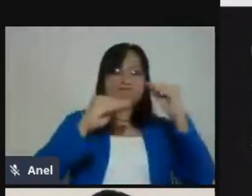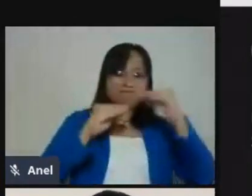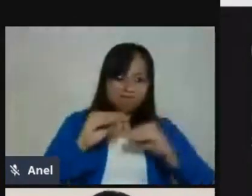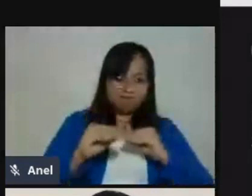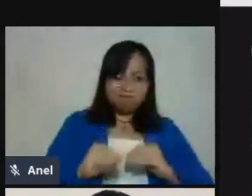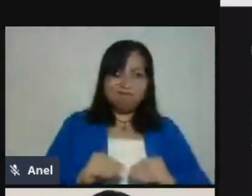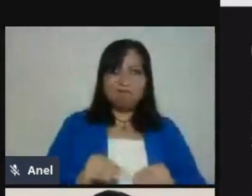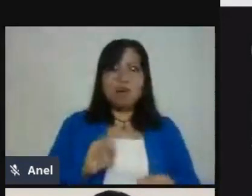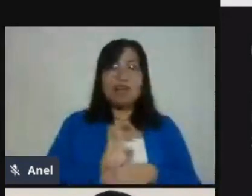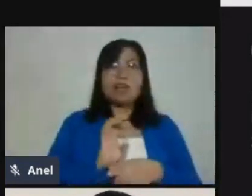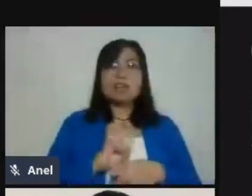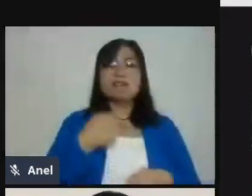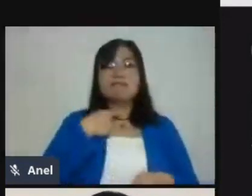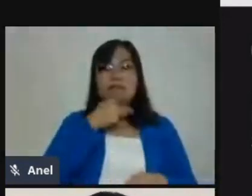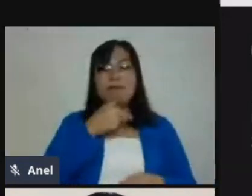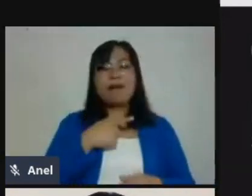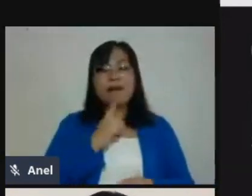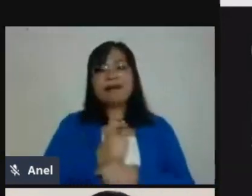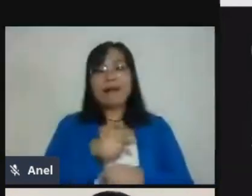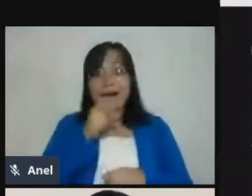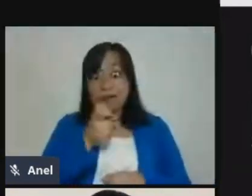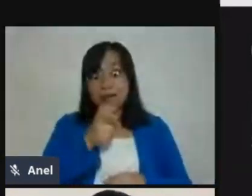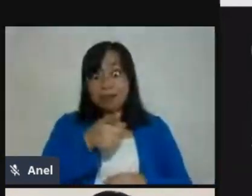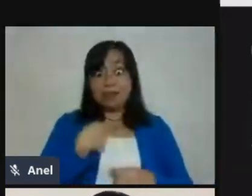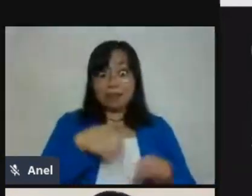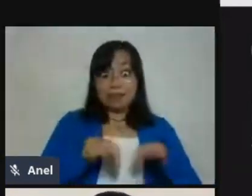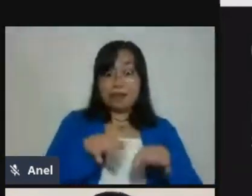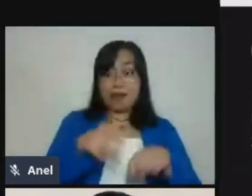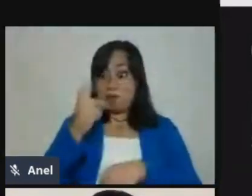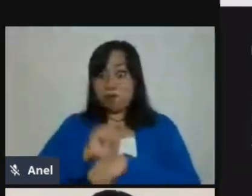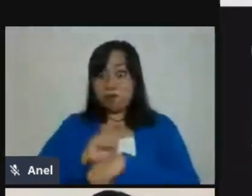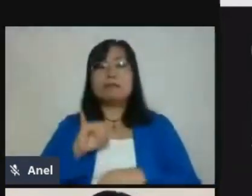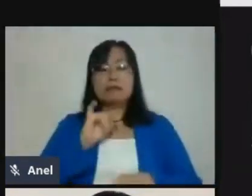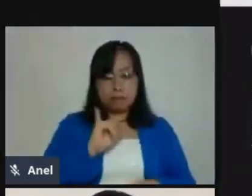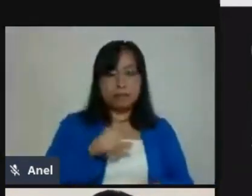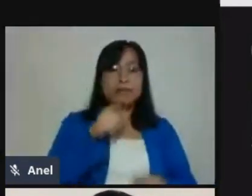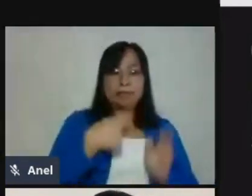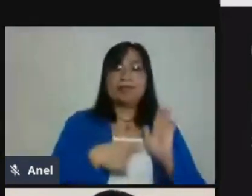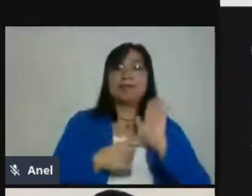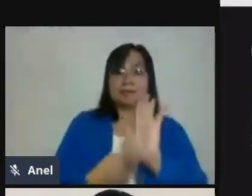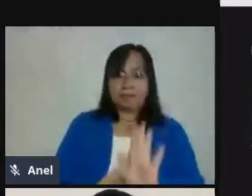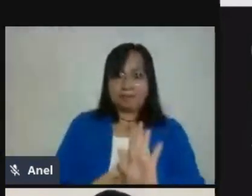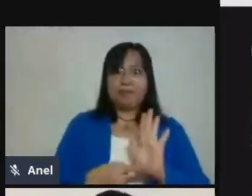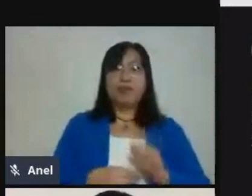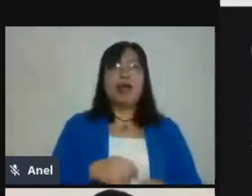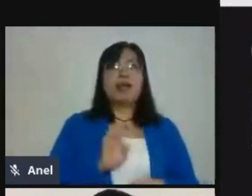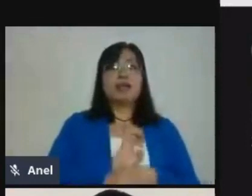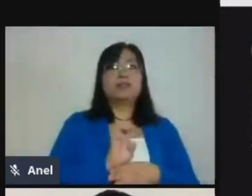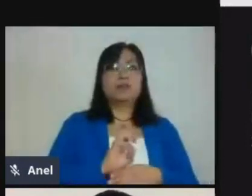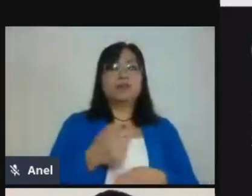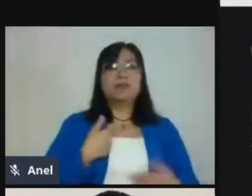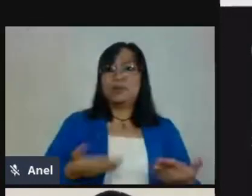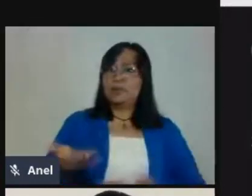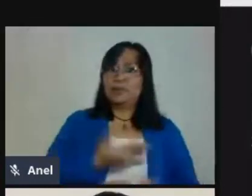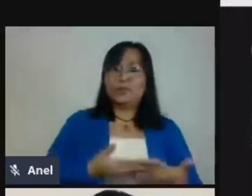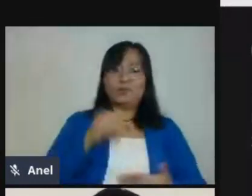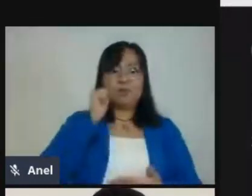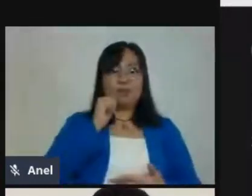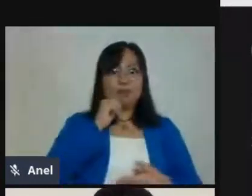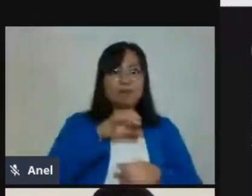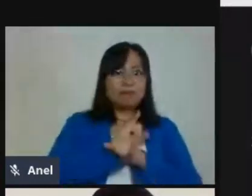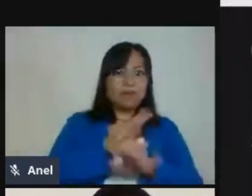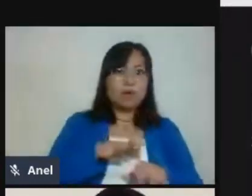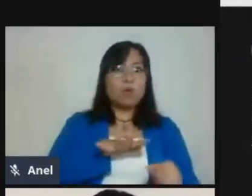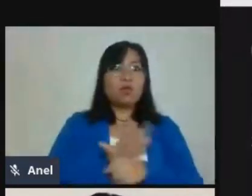semestre, en cada una de las semanas a partir de que regresamos de vacaciones, nosotros les compartimos justo lo que va a suceder